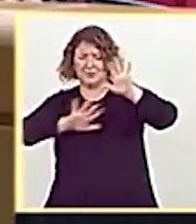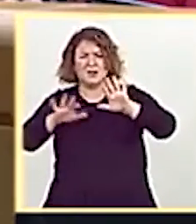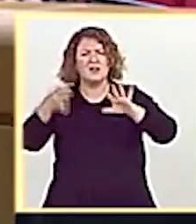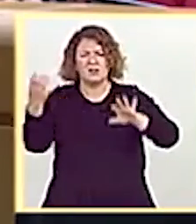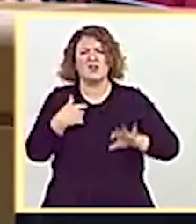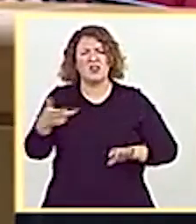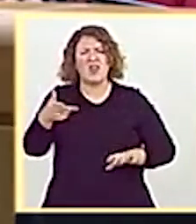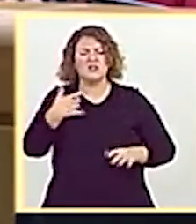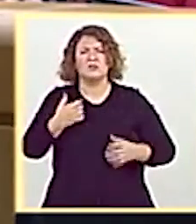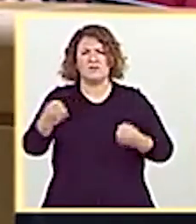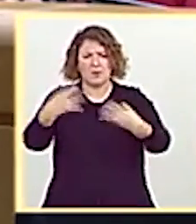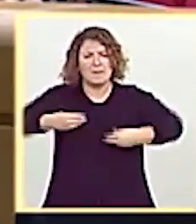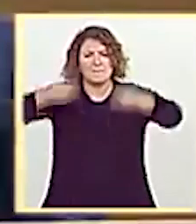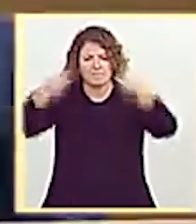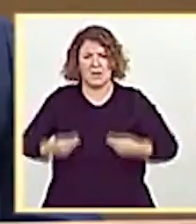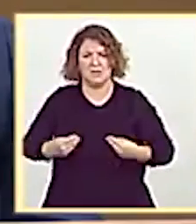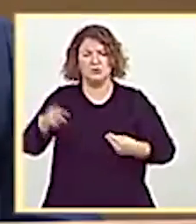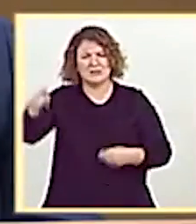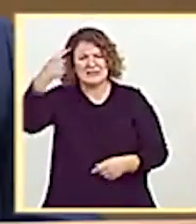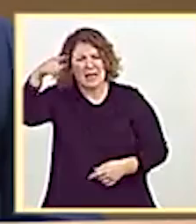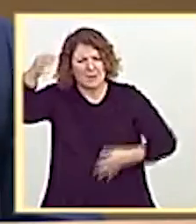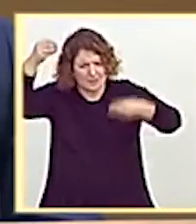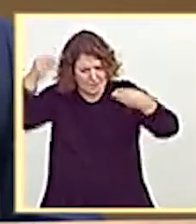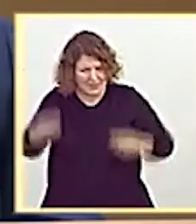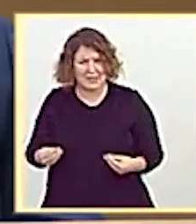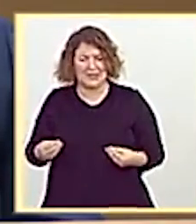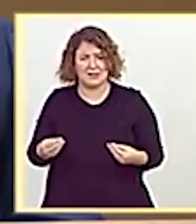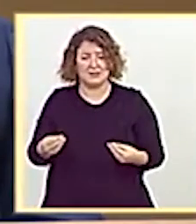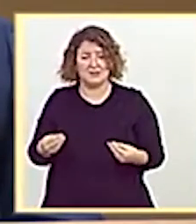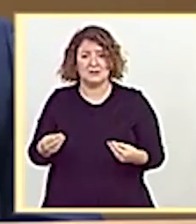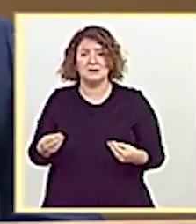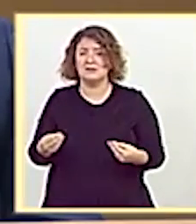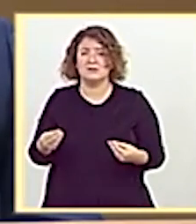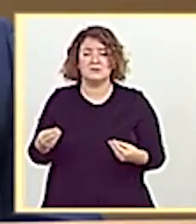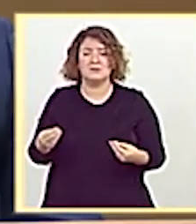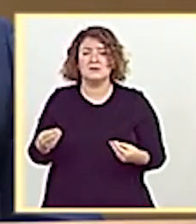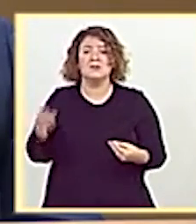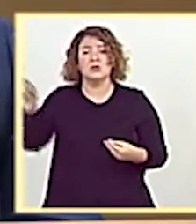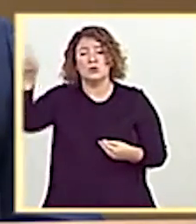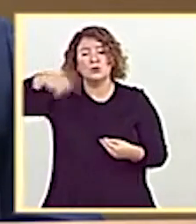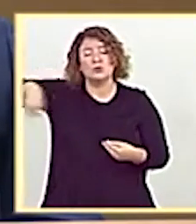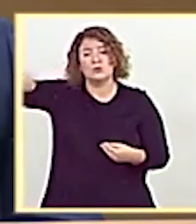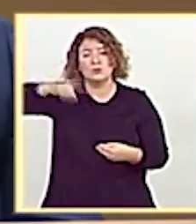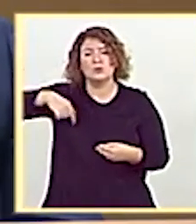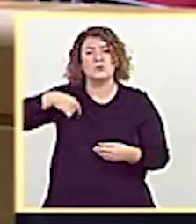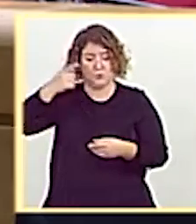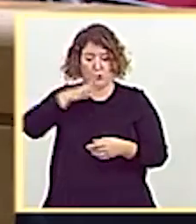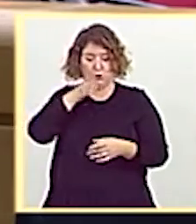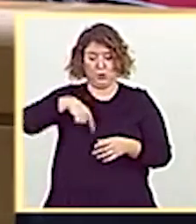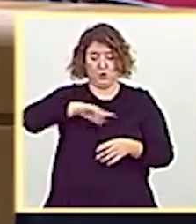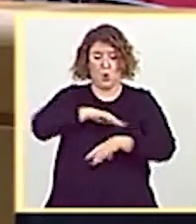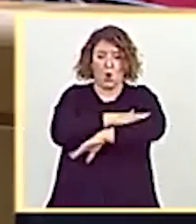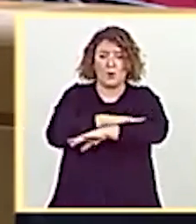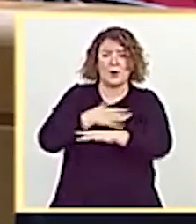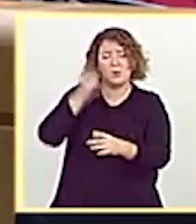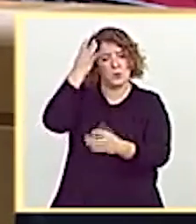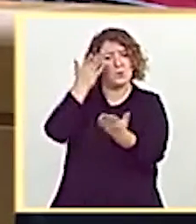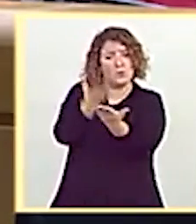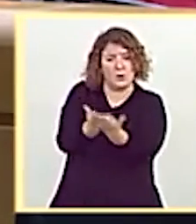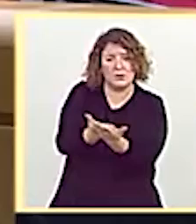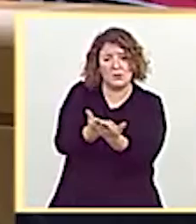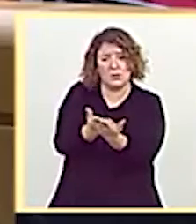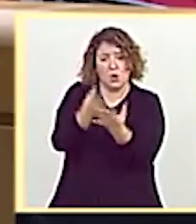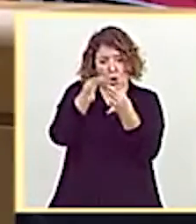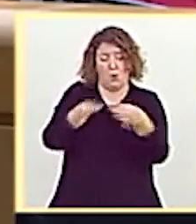informada. Usted sabe muy bien que el sistema al que nos han abocado a presentar esa proposición de ley, a dos grupos parlamentarios que